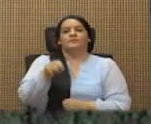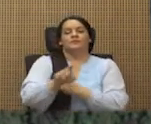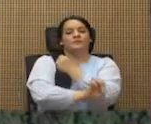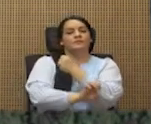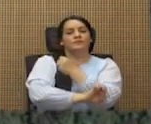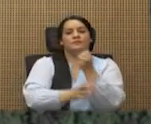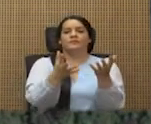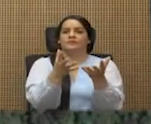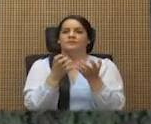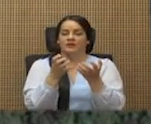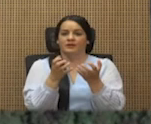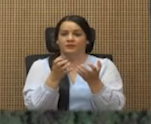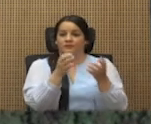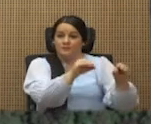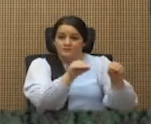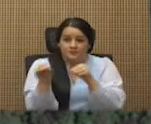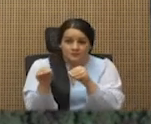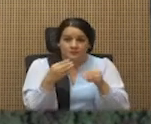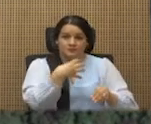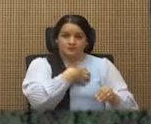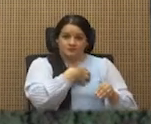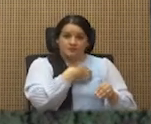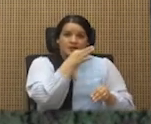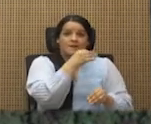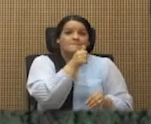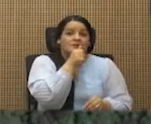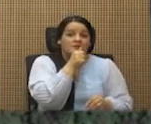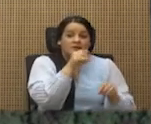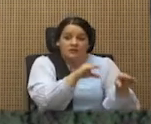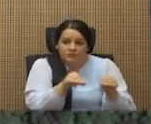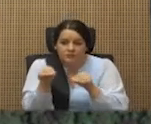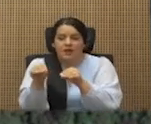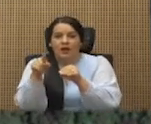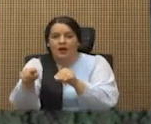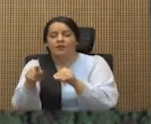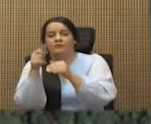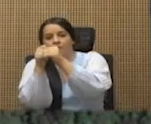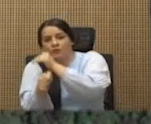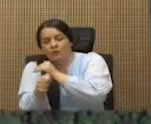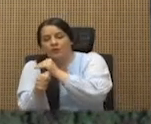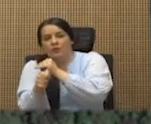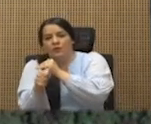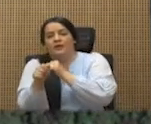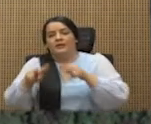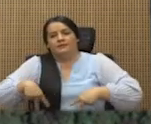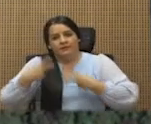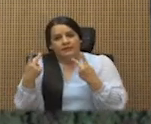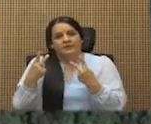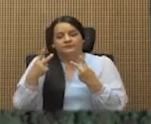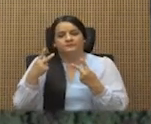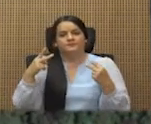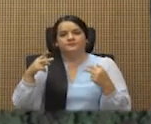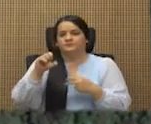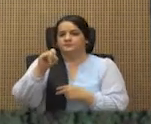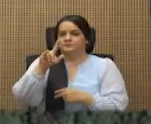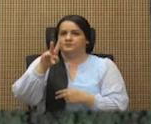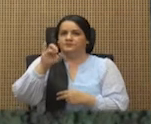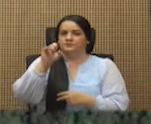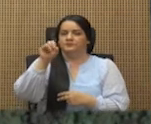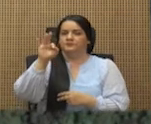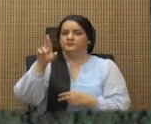quiere pasar propiedades privadas al refugio de vida silvestre, gandoca manzanillo, por supuesto que puede hacerlo,